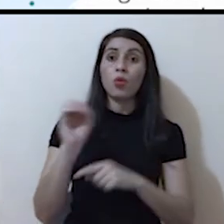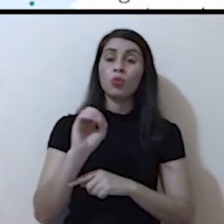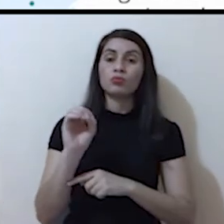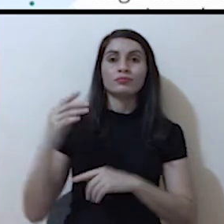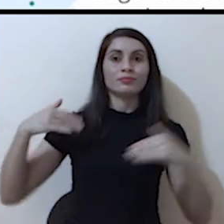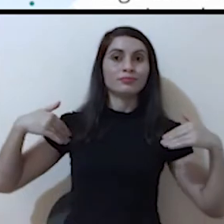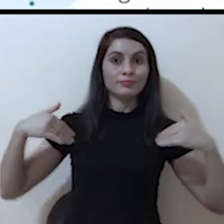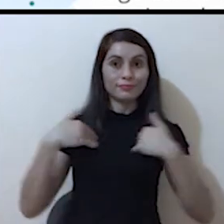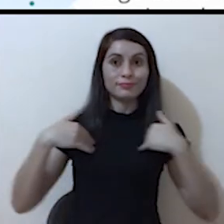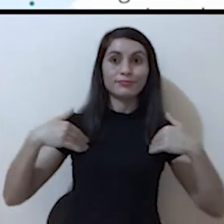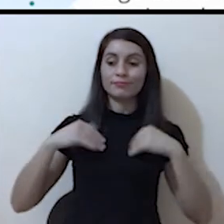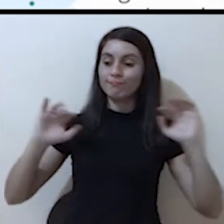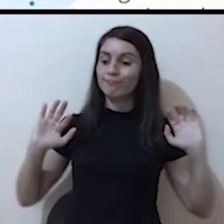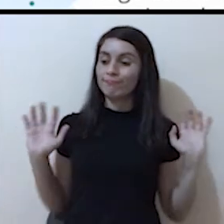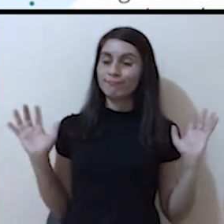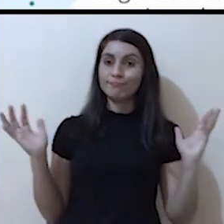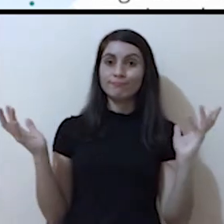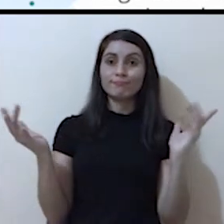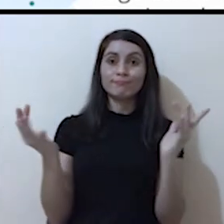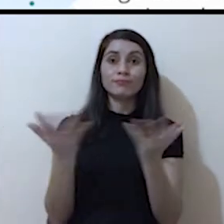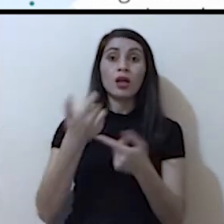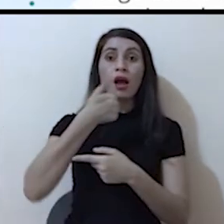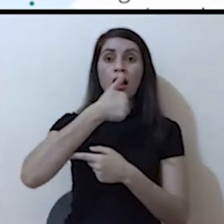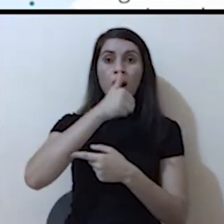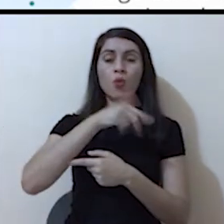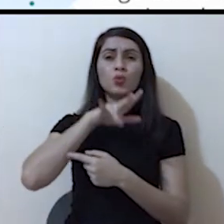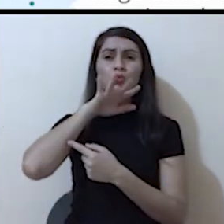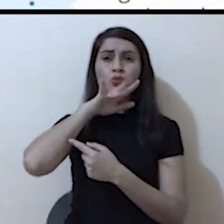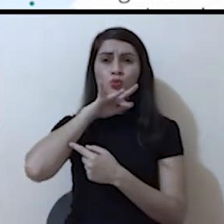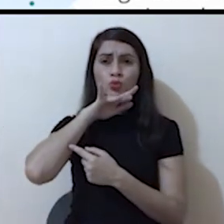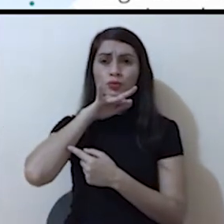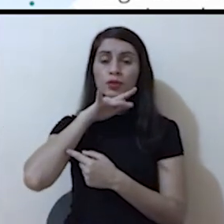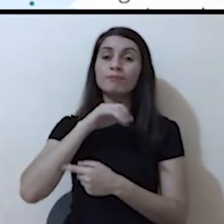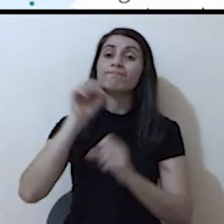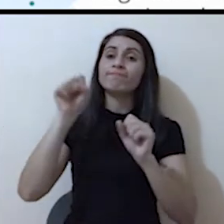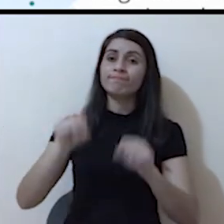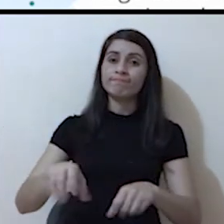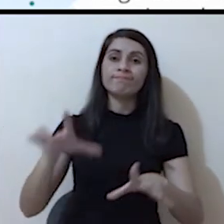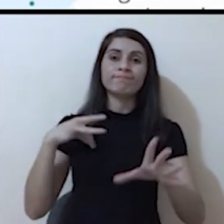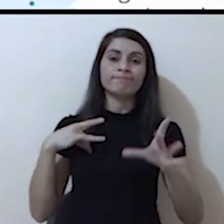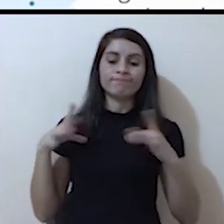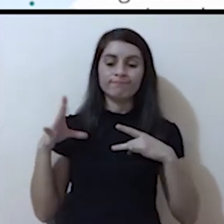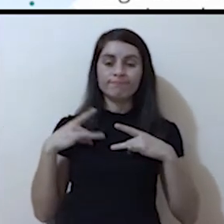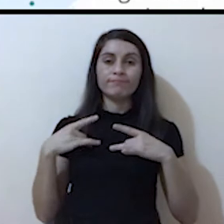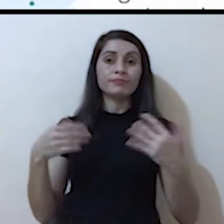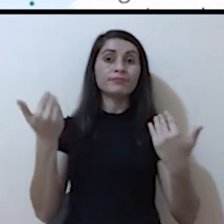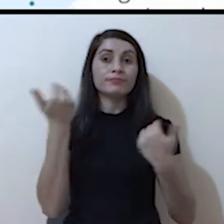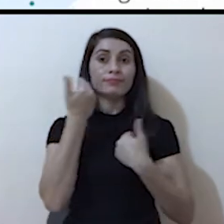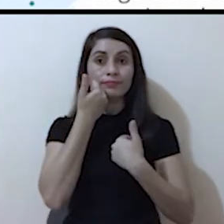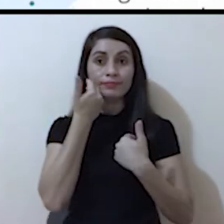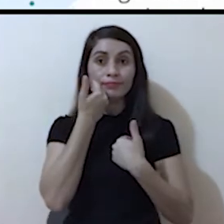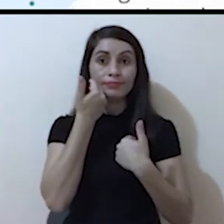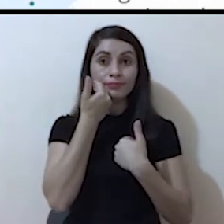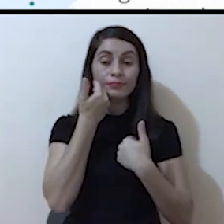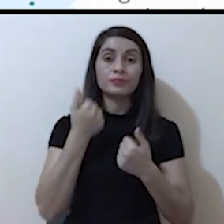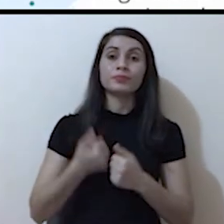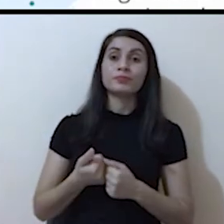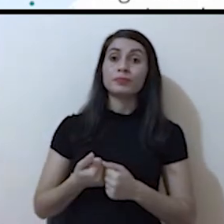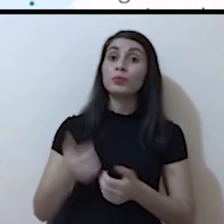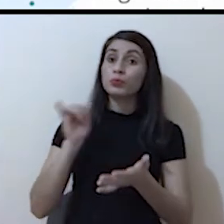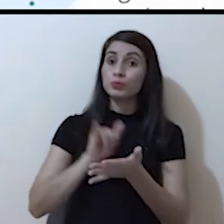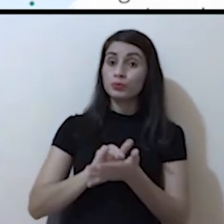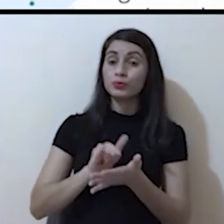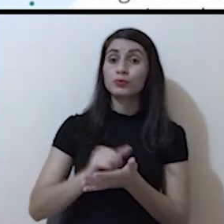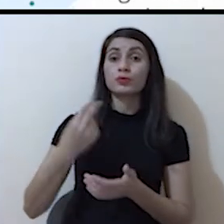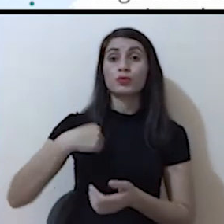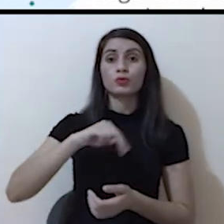alrededor de estas fuentes de agua contaminada enferma, se deteriora o muere. Es por